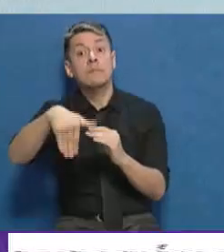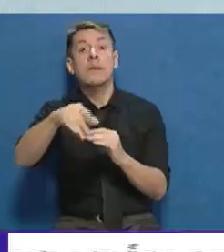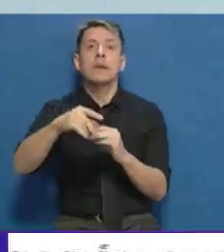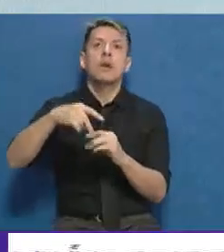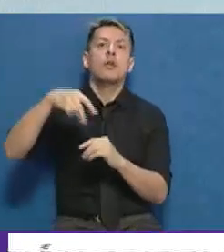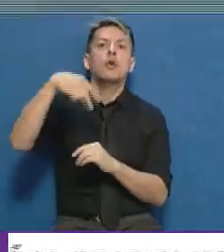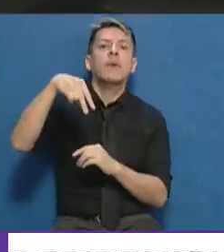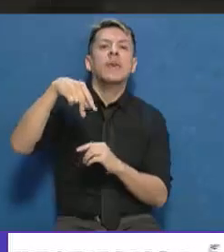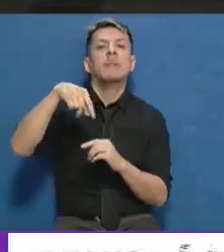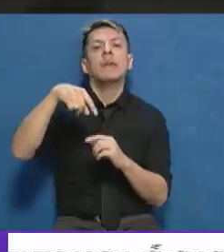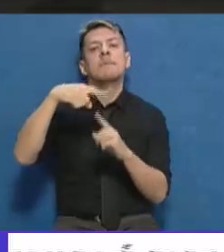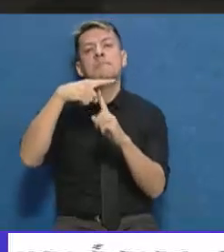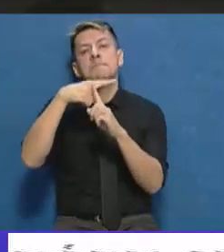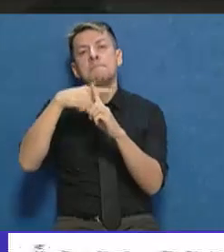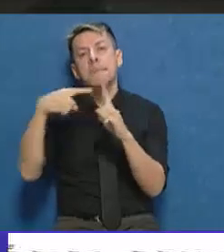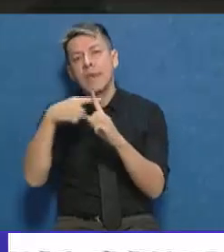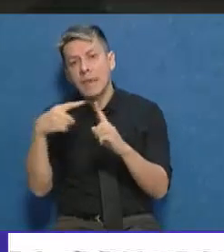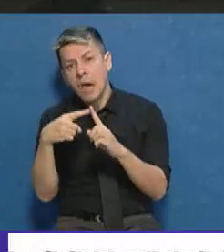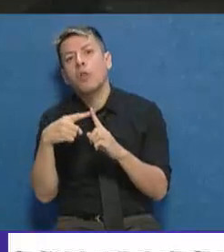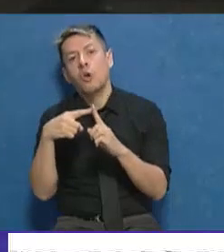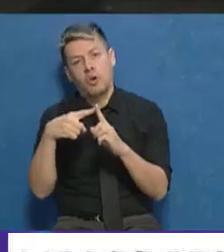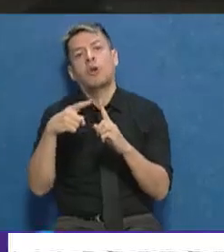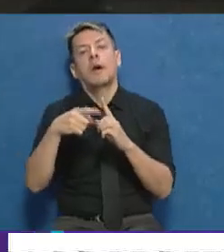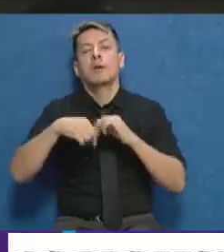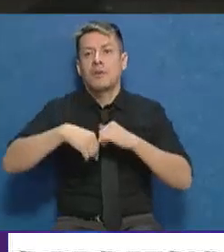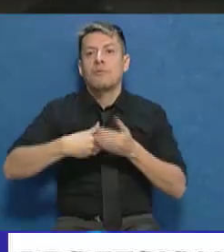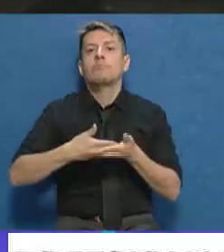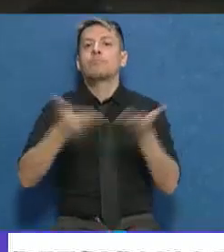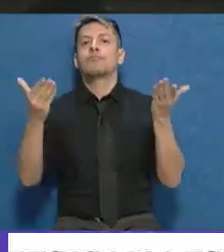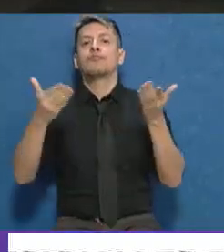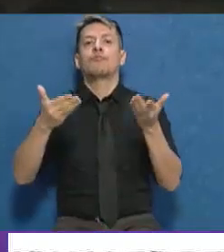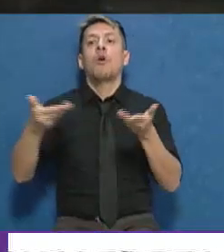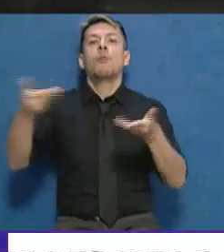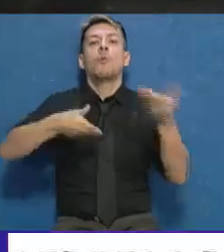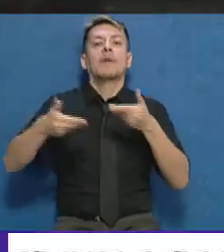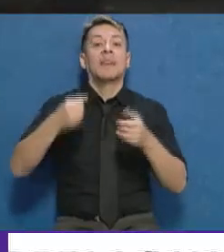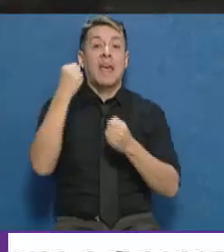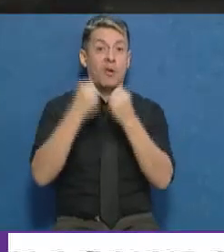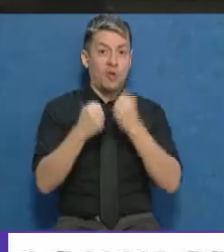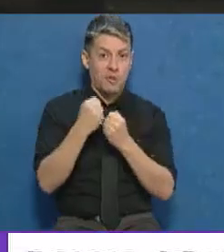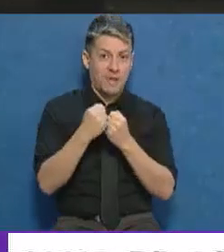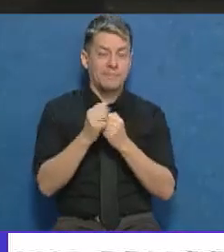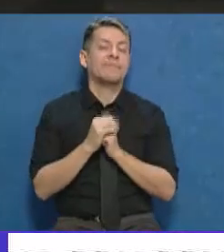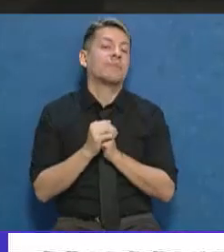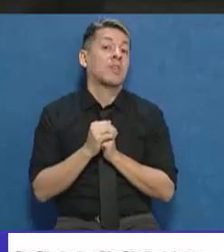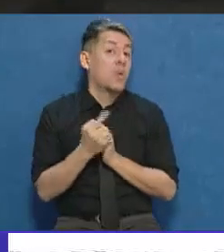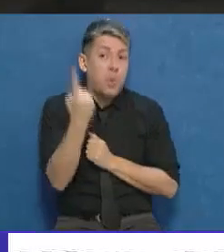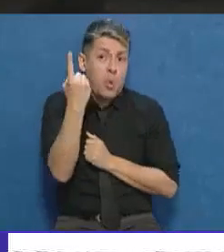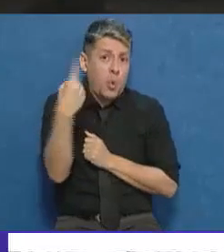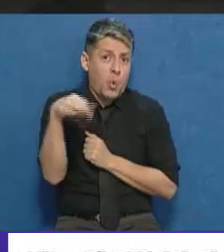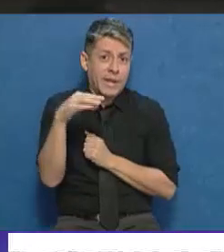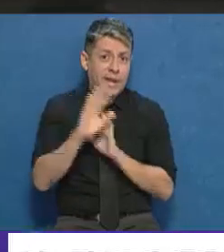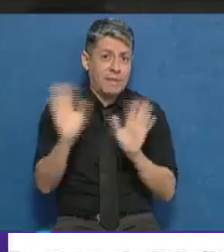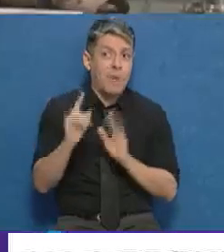noviembre, se va a realizar la apertura de la oferta económica. Que al ser una oferta nada más y una